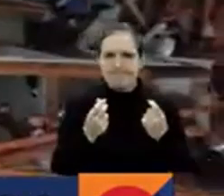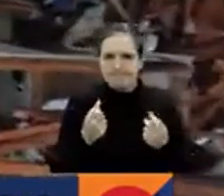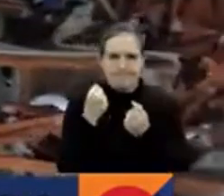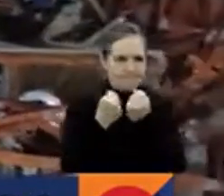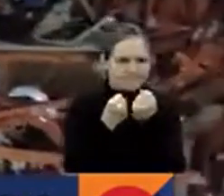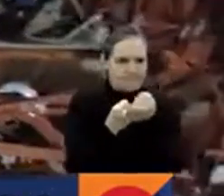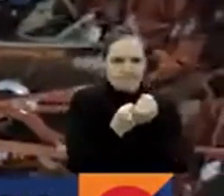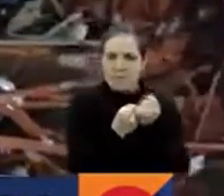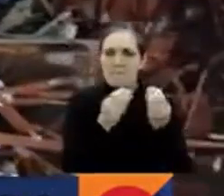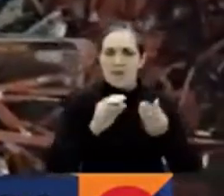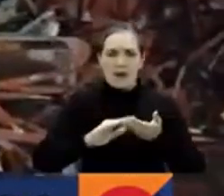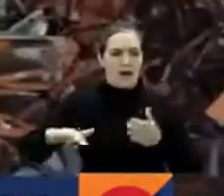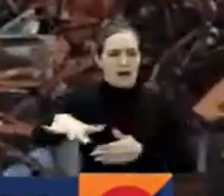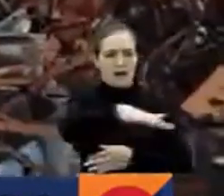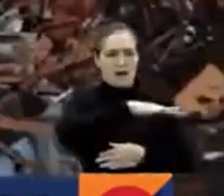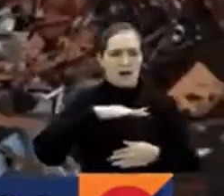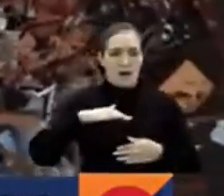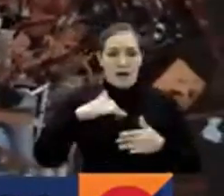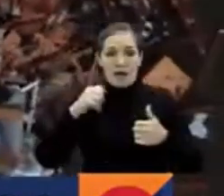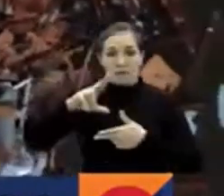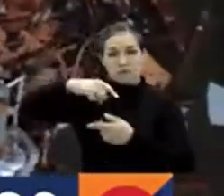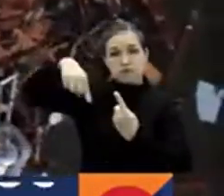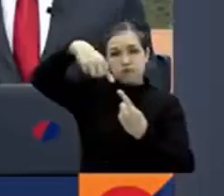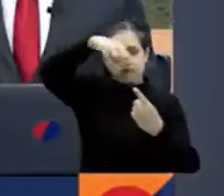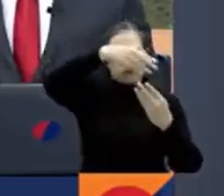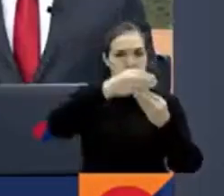el área que afronta lo que el viento se llevó.